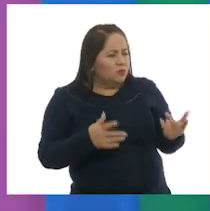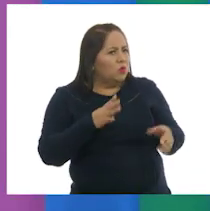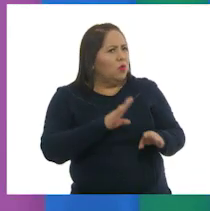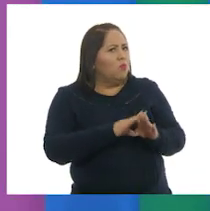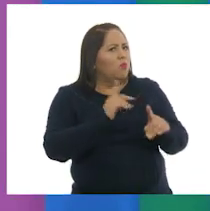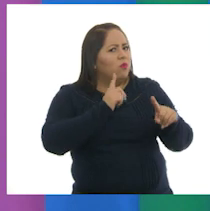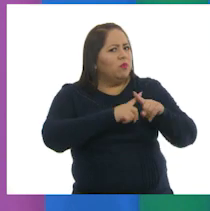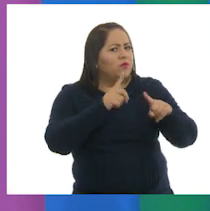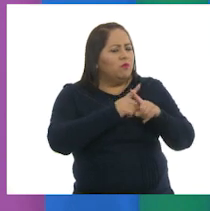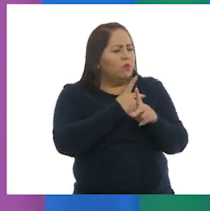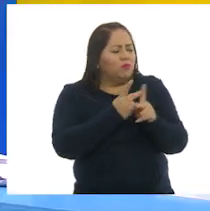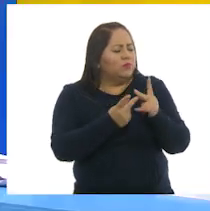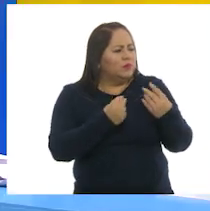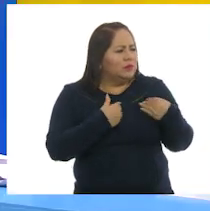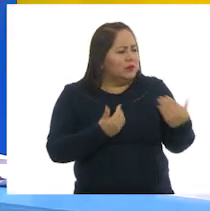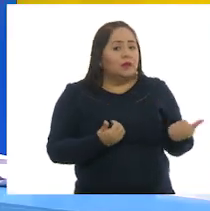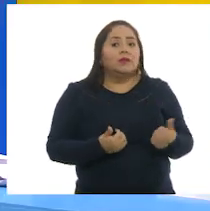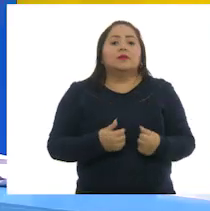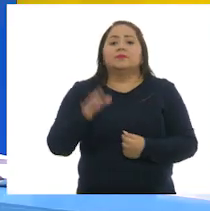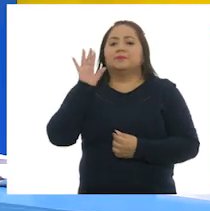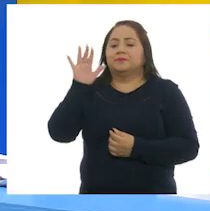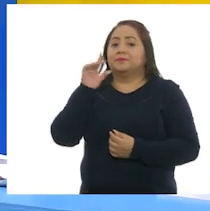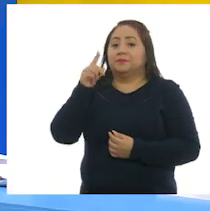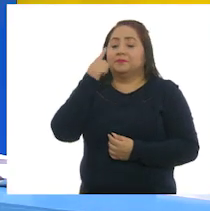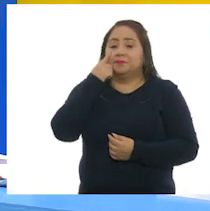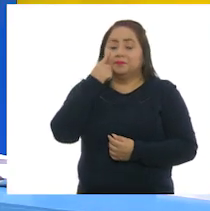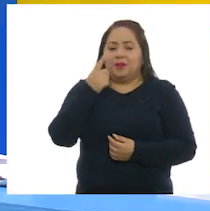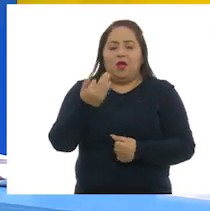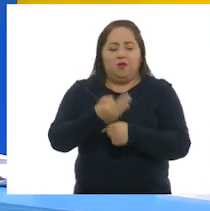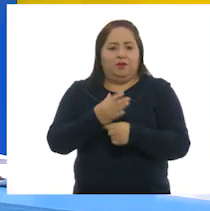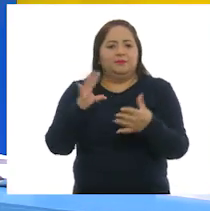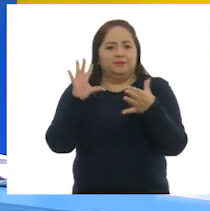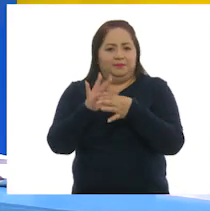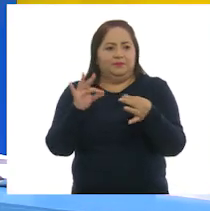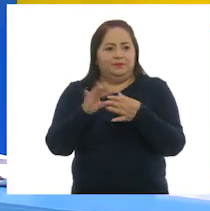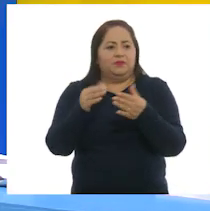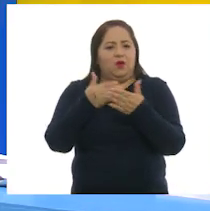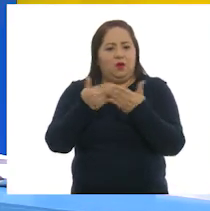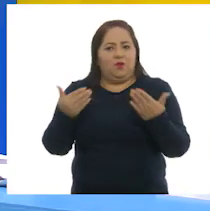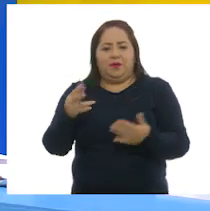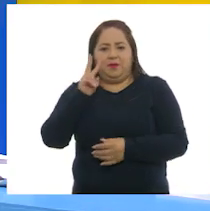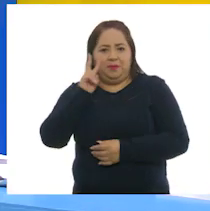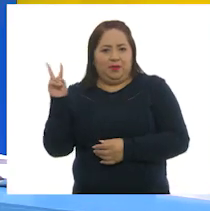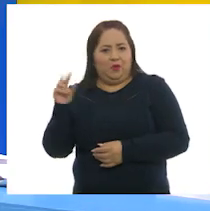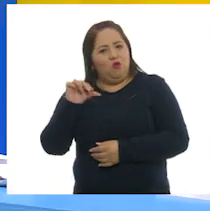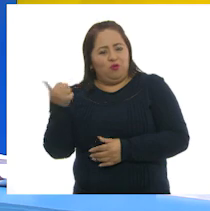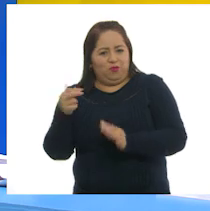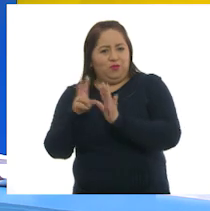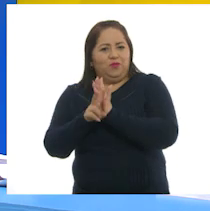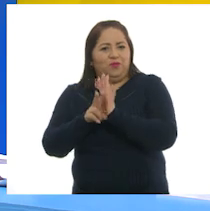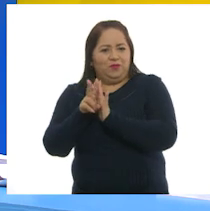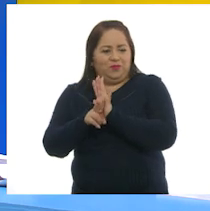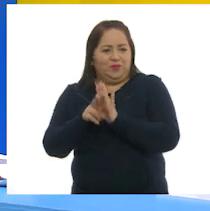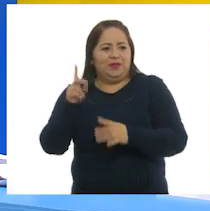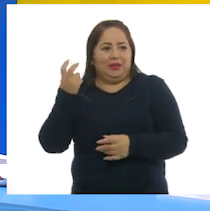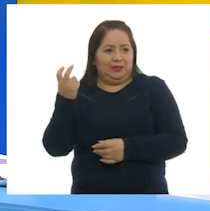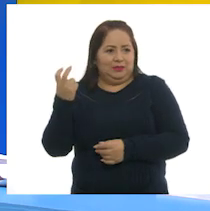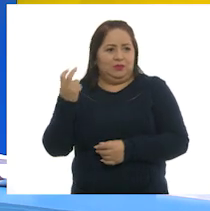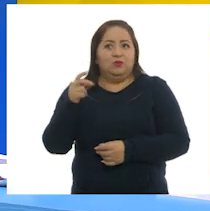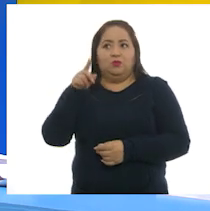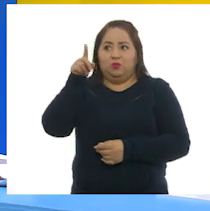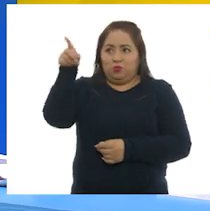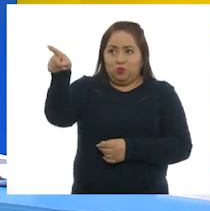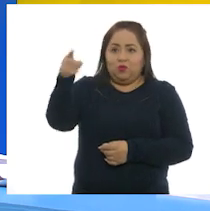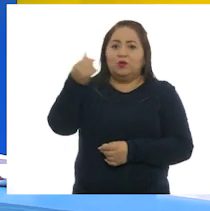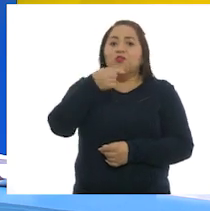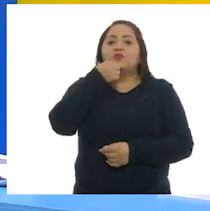diversidad de productos? Larisa, ahora lo aclararemos. Vamos a observar el siguiente video. Así, tú